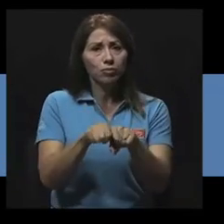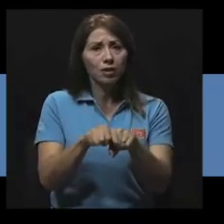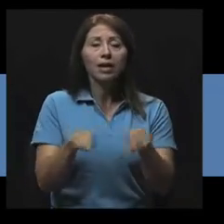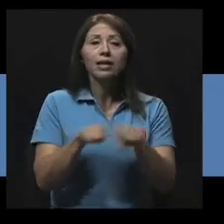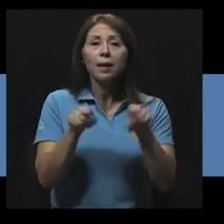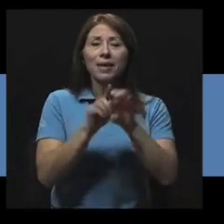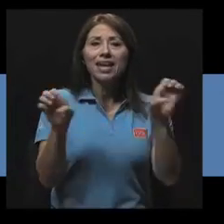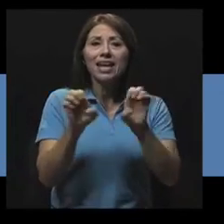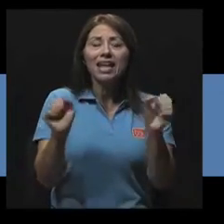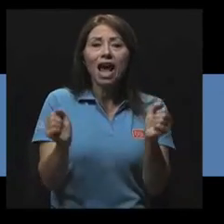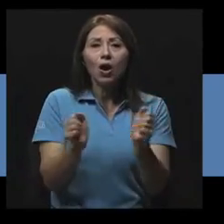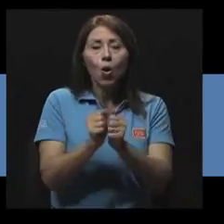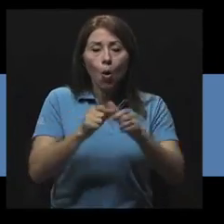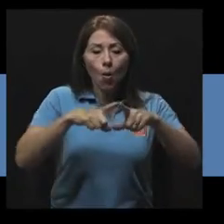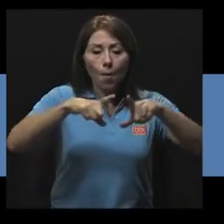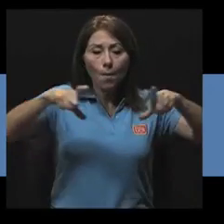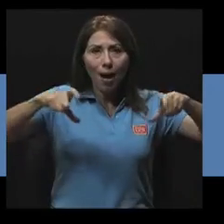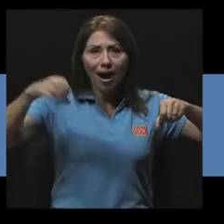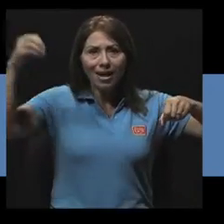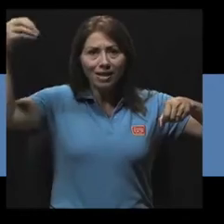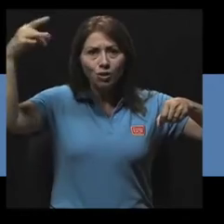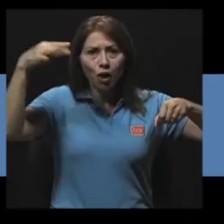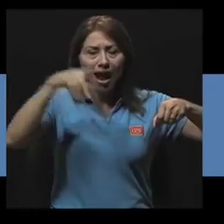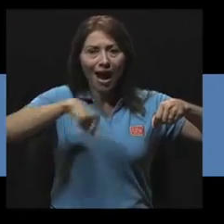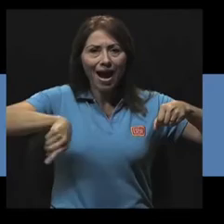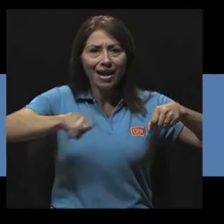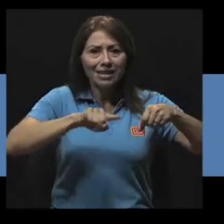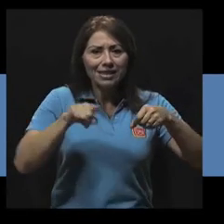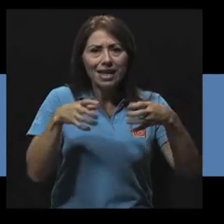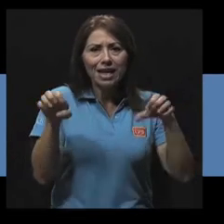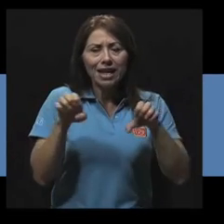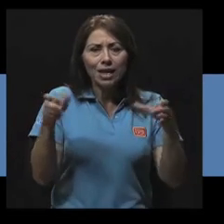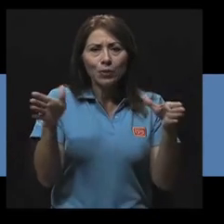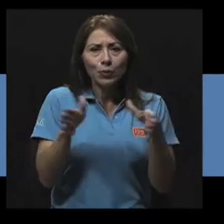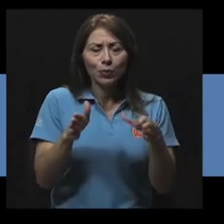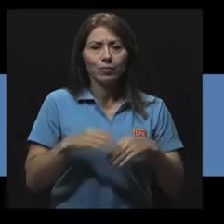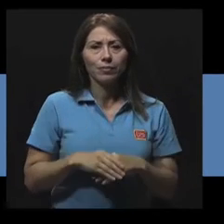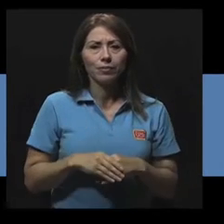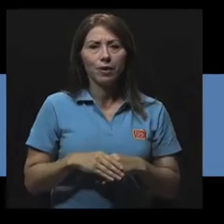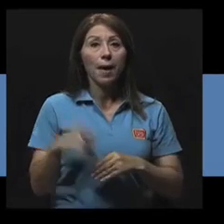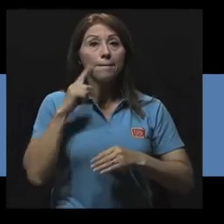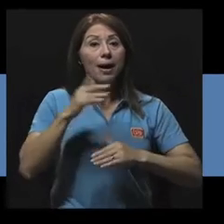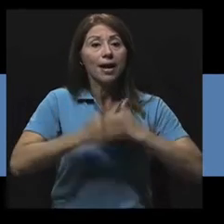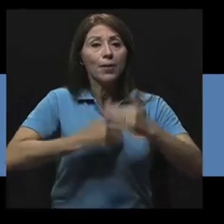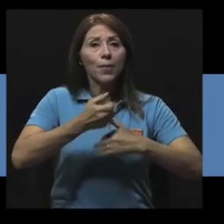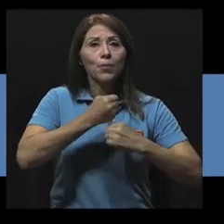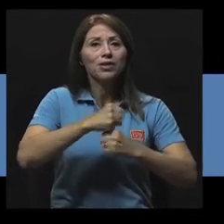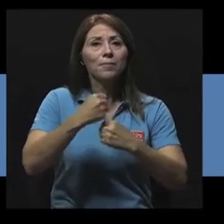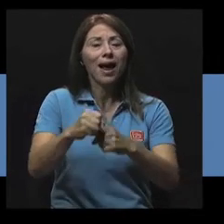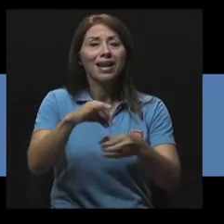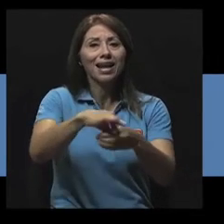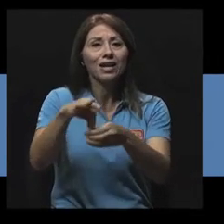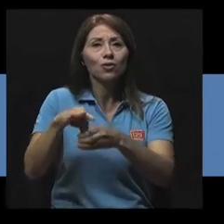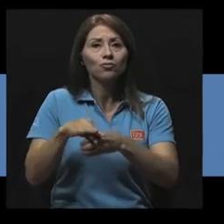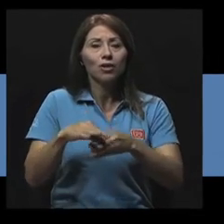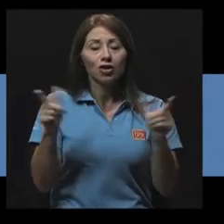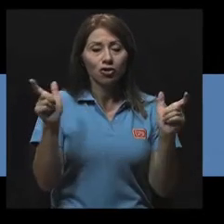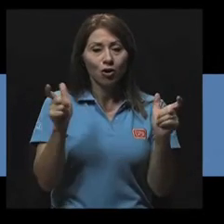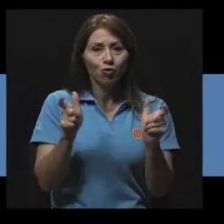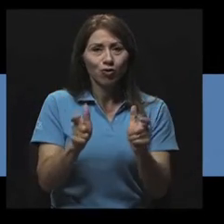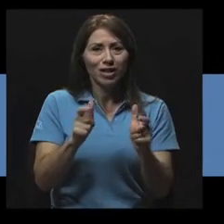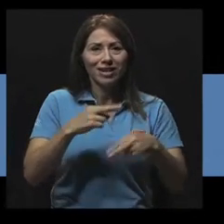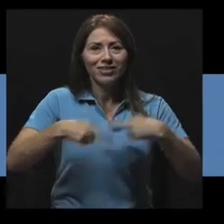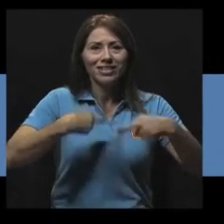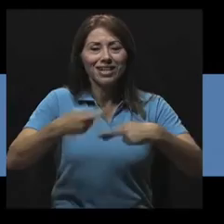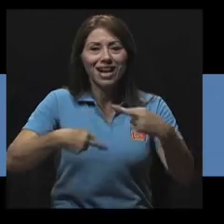pequeñas y paneles solares. En la gestión de desechos municipales y agrícolas, reducir, separar, reciclar y